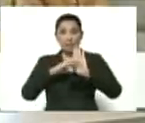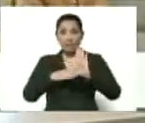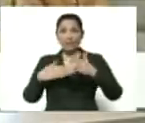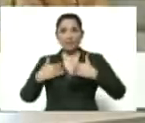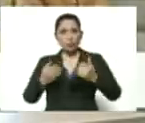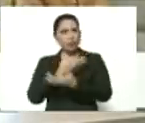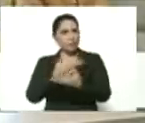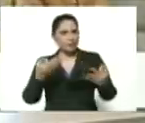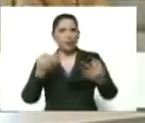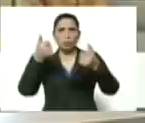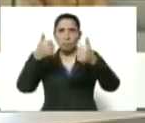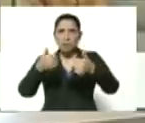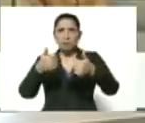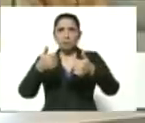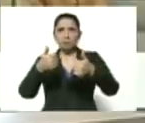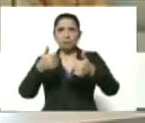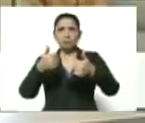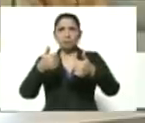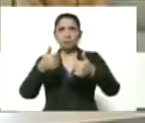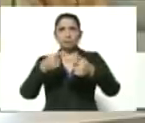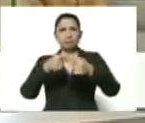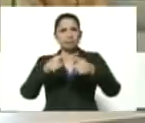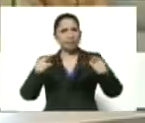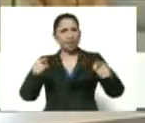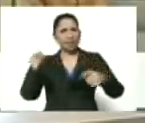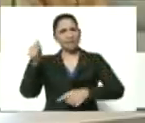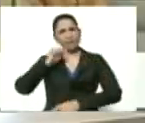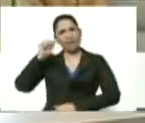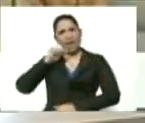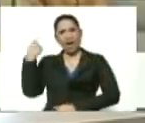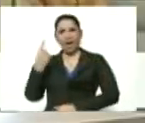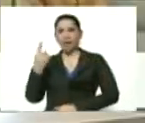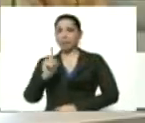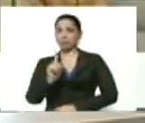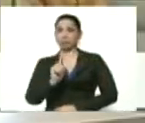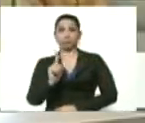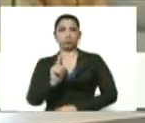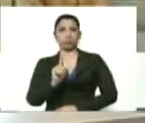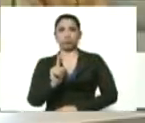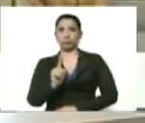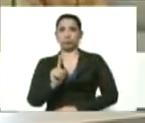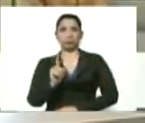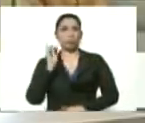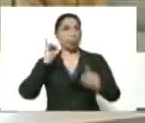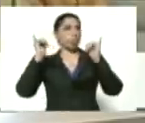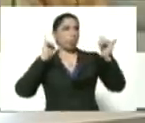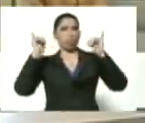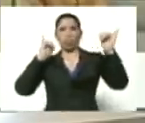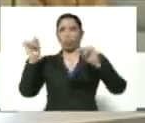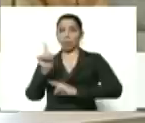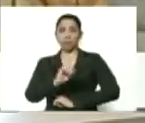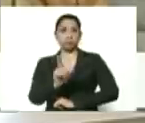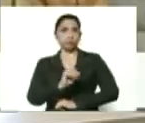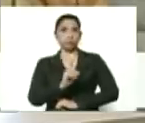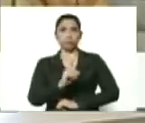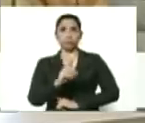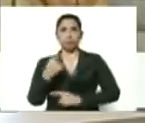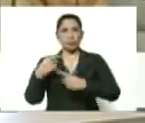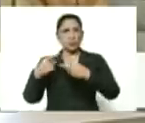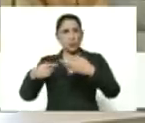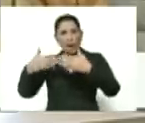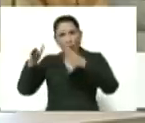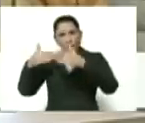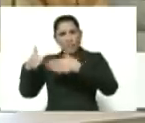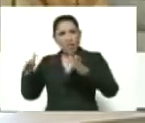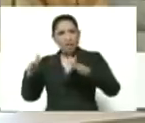perfecto, muy bien. Pero los bares, compadre, las discotecas y todo eso que están abriendo